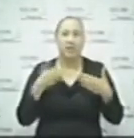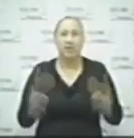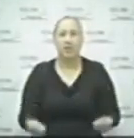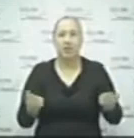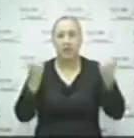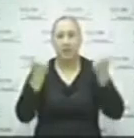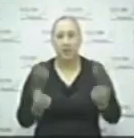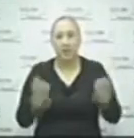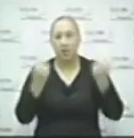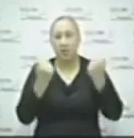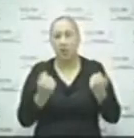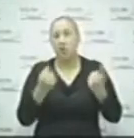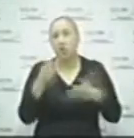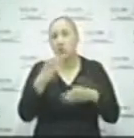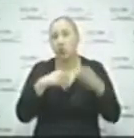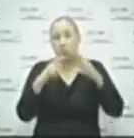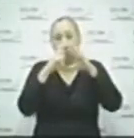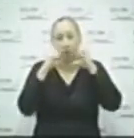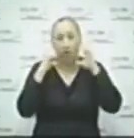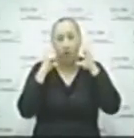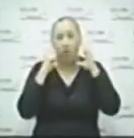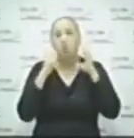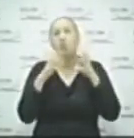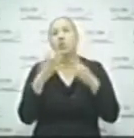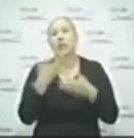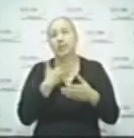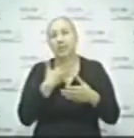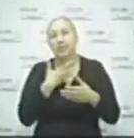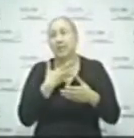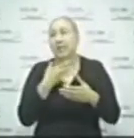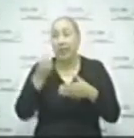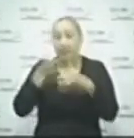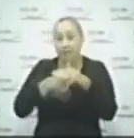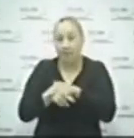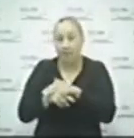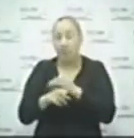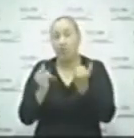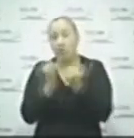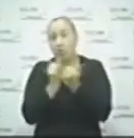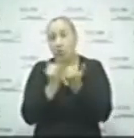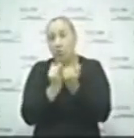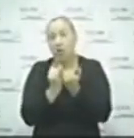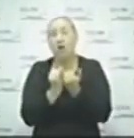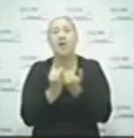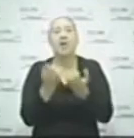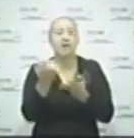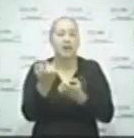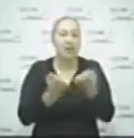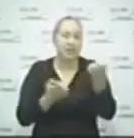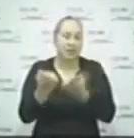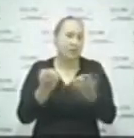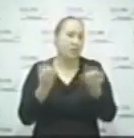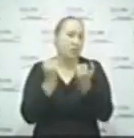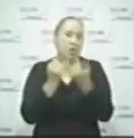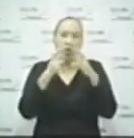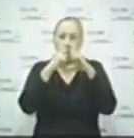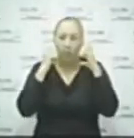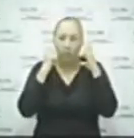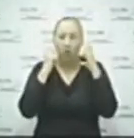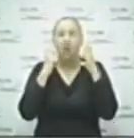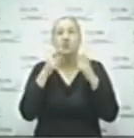y similares, se obliga el uso de cubrebocas de grado médico dentro del establecimiento aún en realización de actividades físicas.